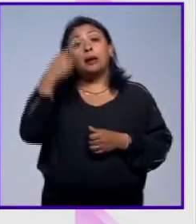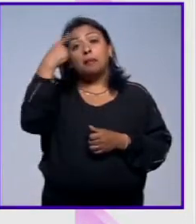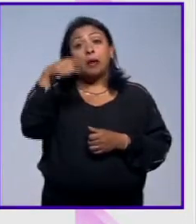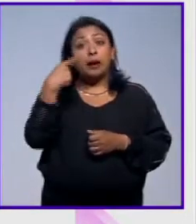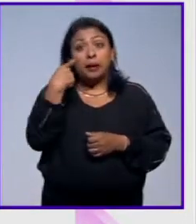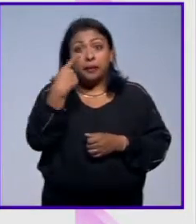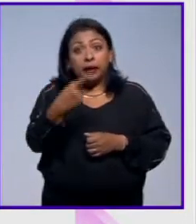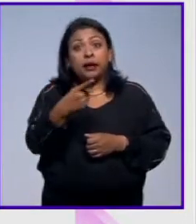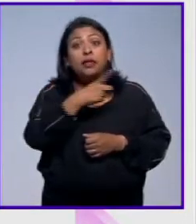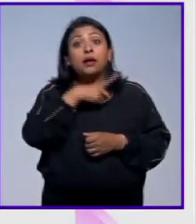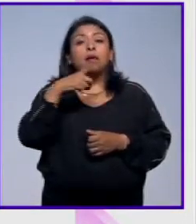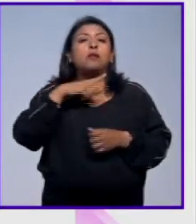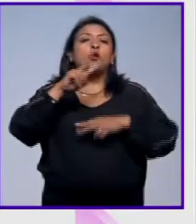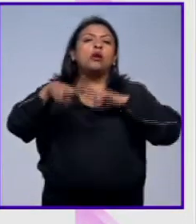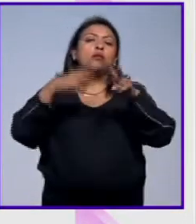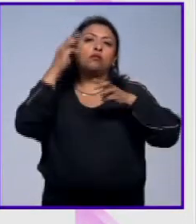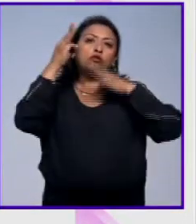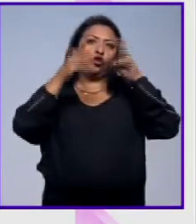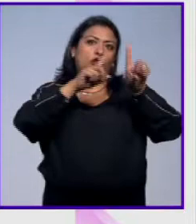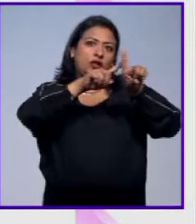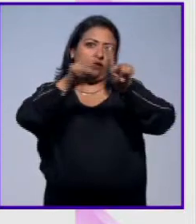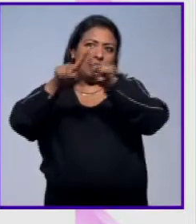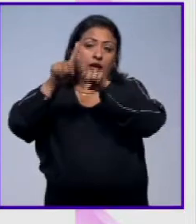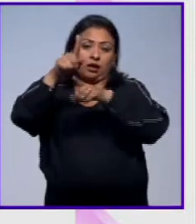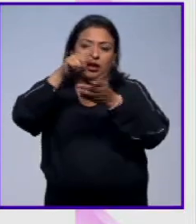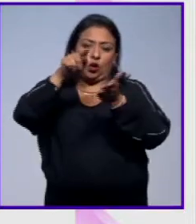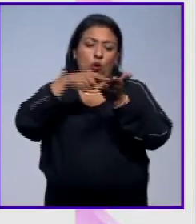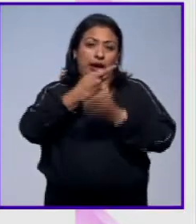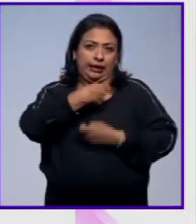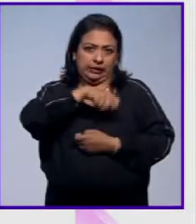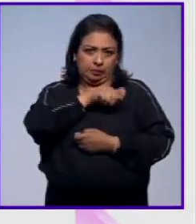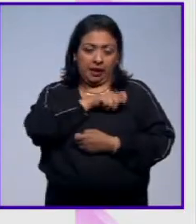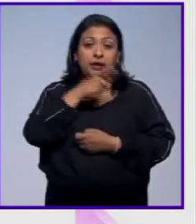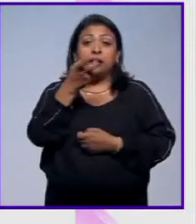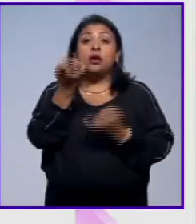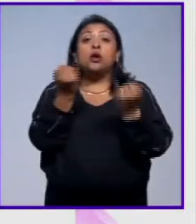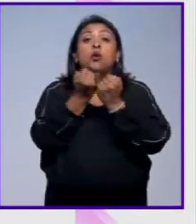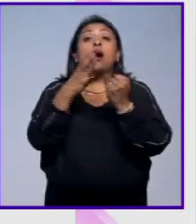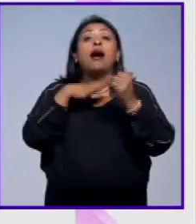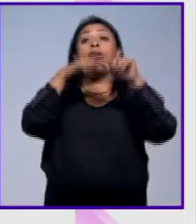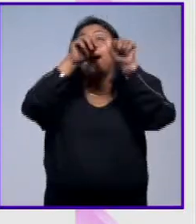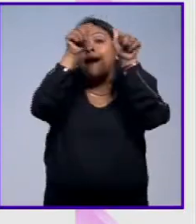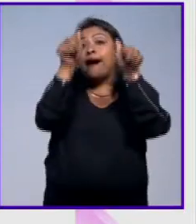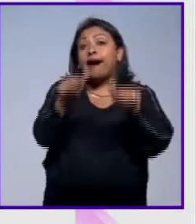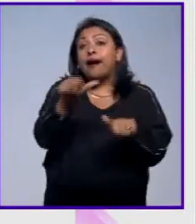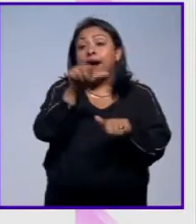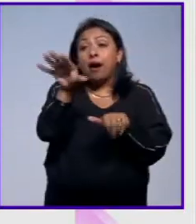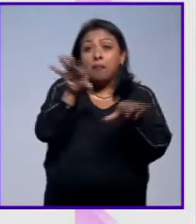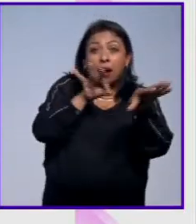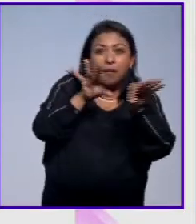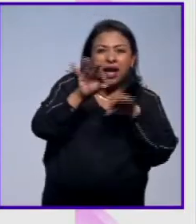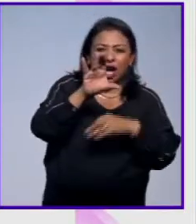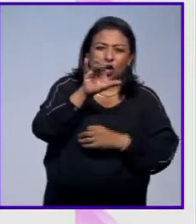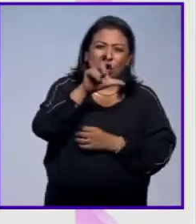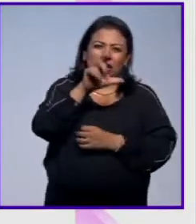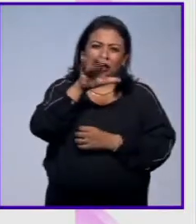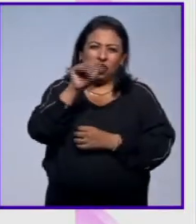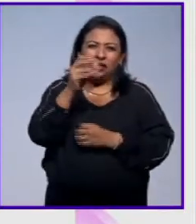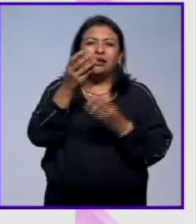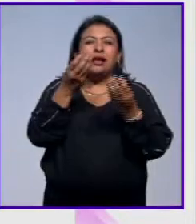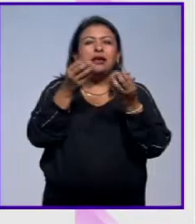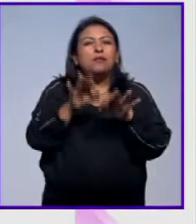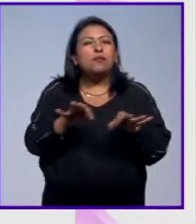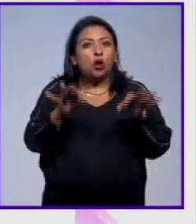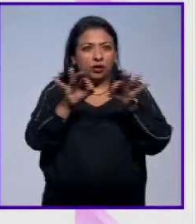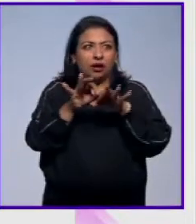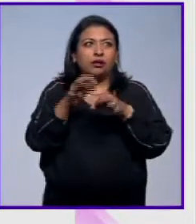verlas tendríamos que irnos a algunos museos distintos en España y eso también habla de el arte del coleccionista que hemos platicado la trascendencia que